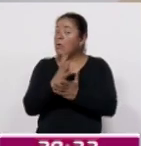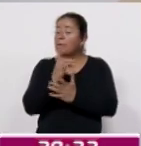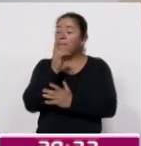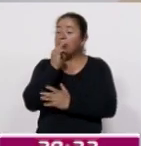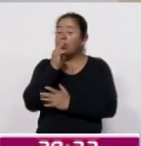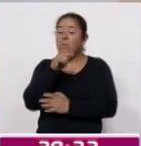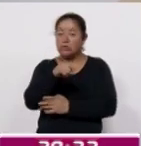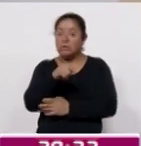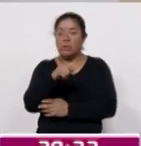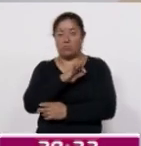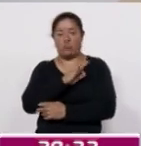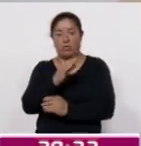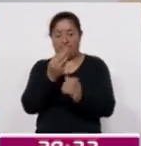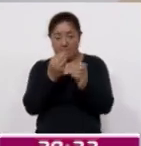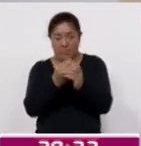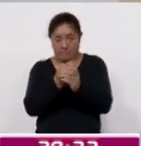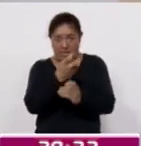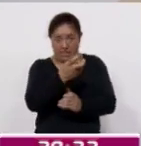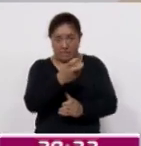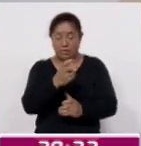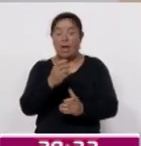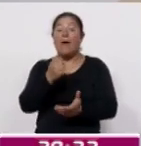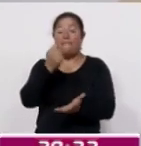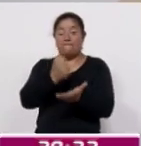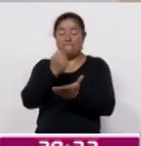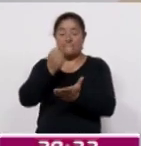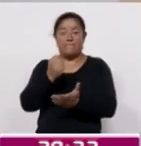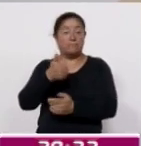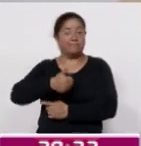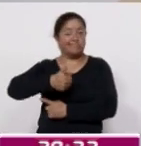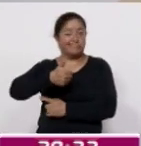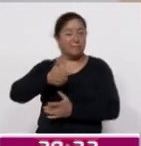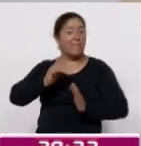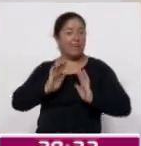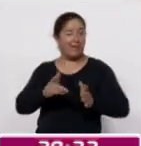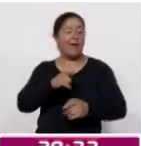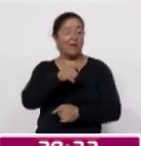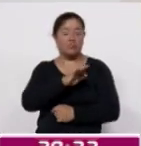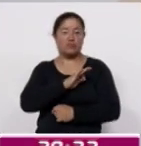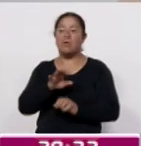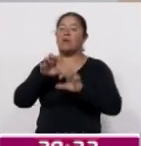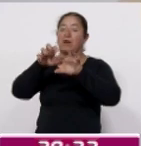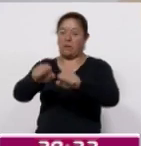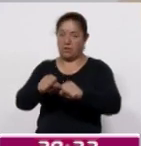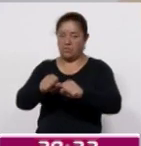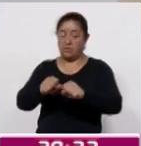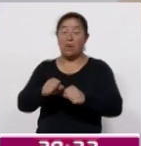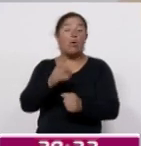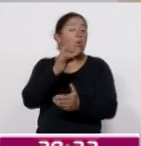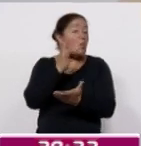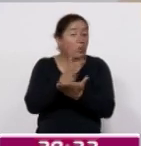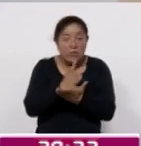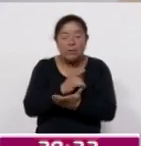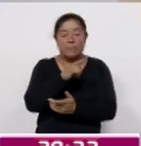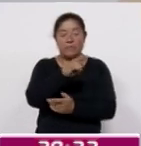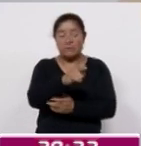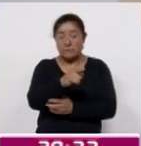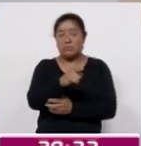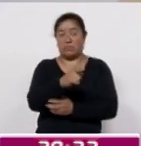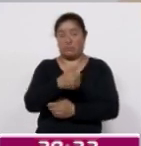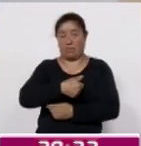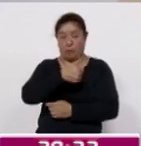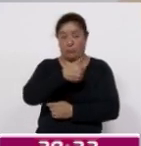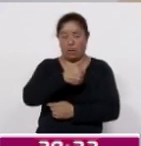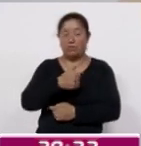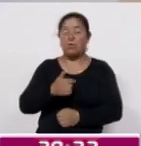que tienen estas capacitaciones y que están aprobados pueden hacer detenciones, sólo si están aprobados pueden portar arma,